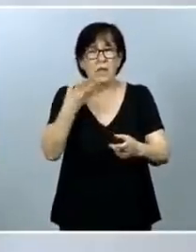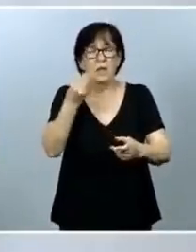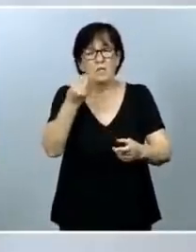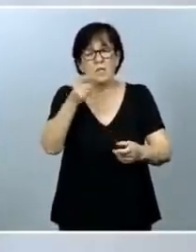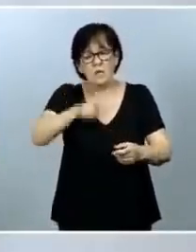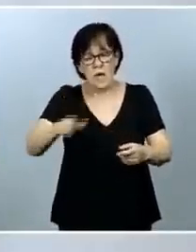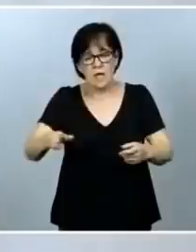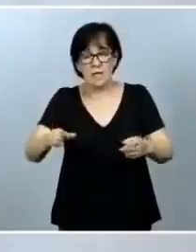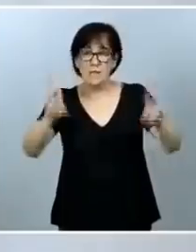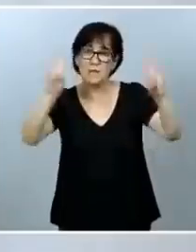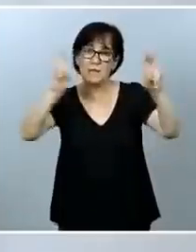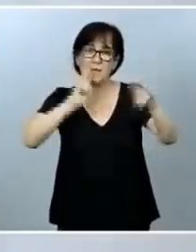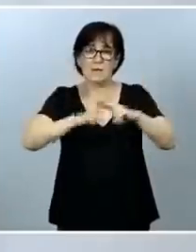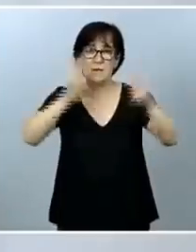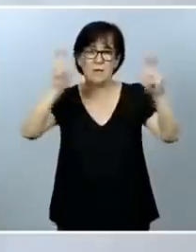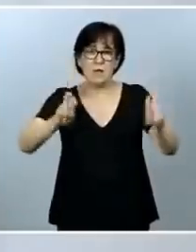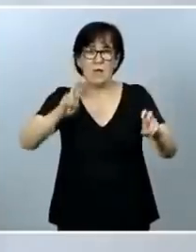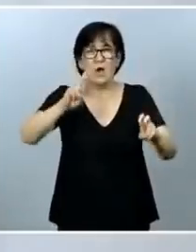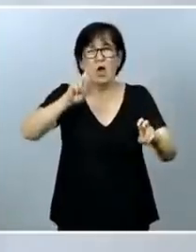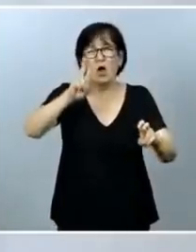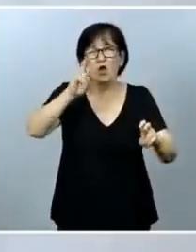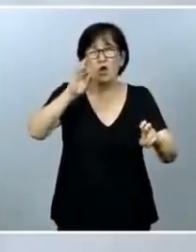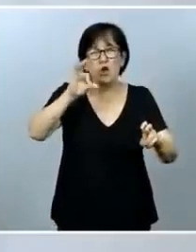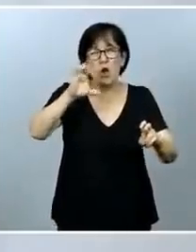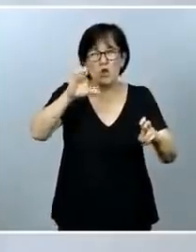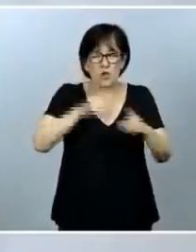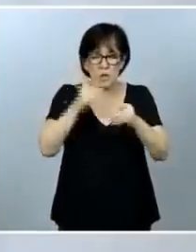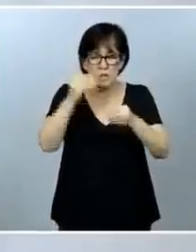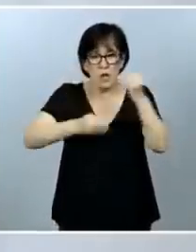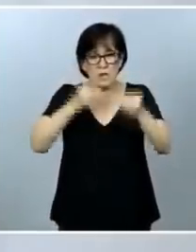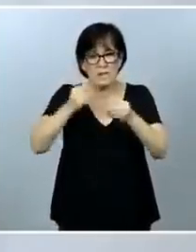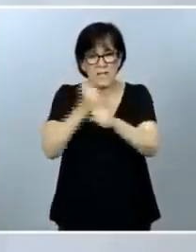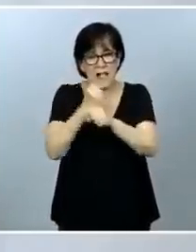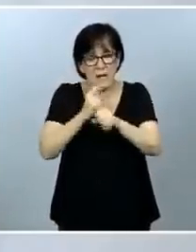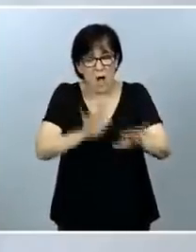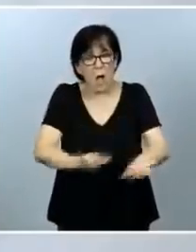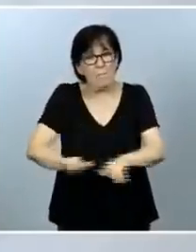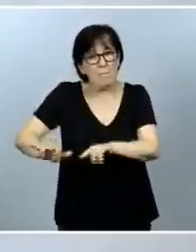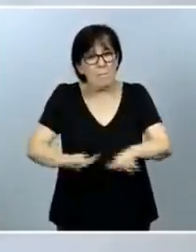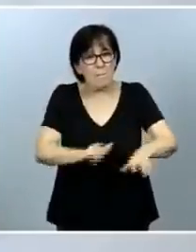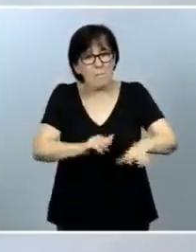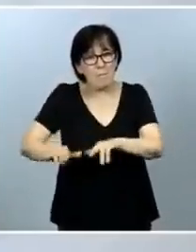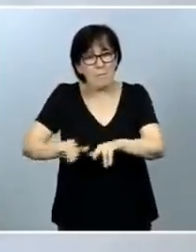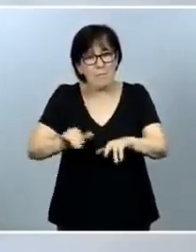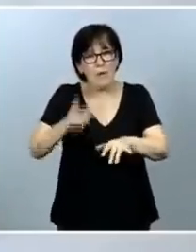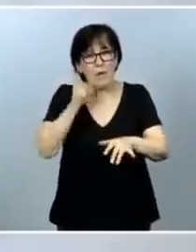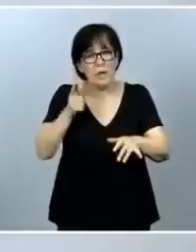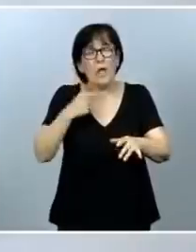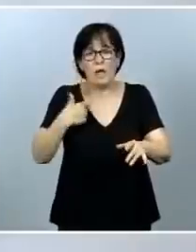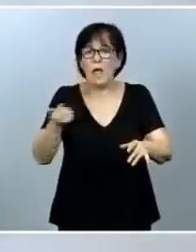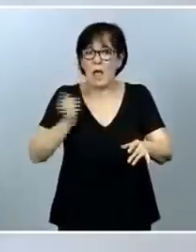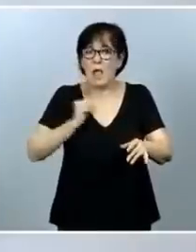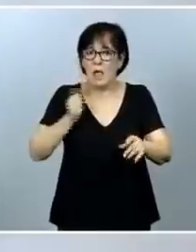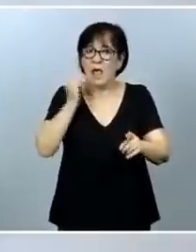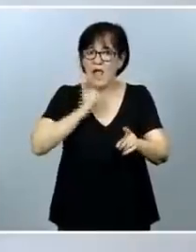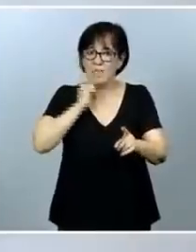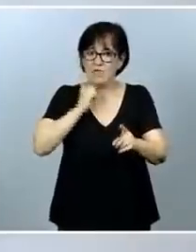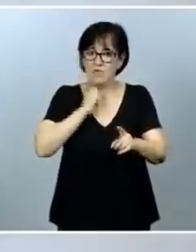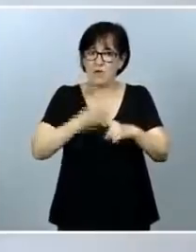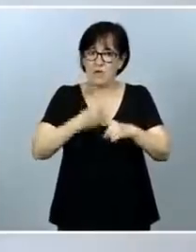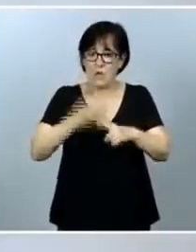esta nueva ley, la ley Rhodes, por el trabajo que ha hecho este pianista, James Rhodes, que sufrió abusos sexuales durante su niñez,